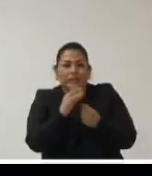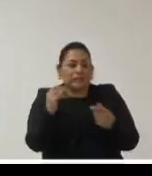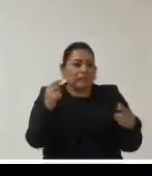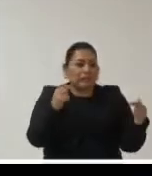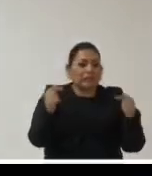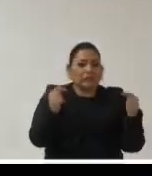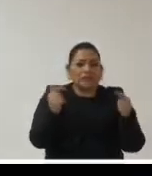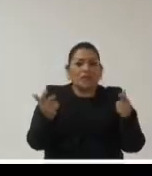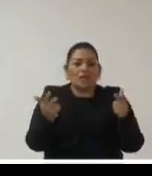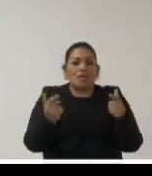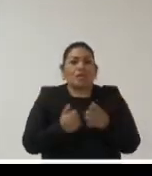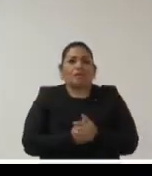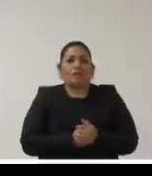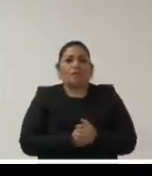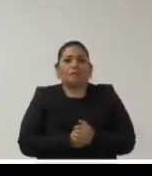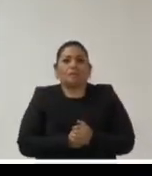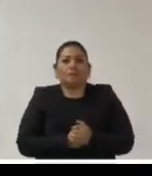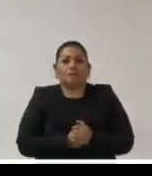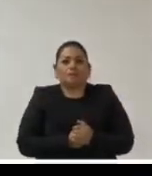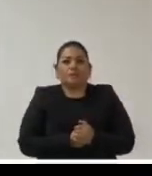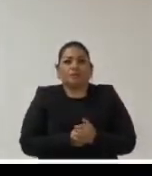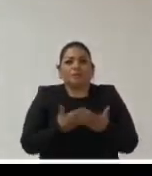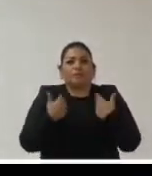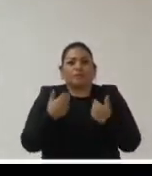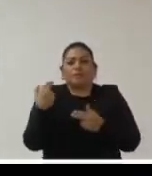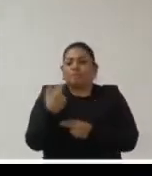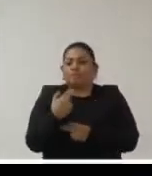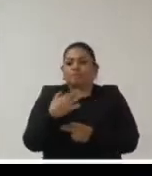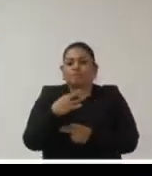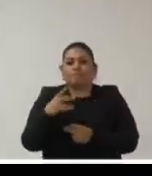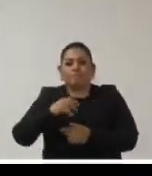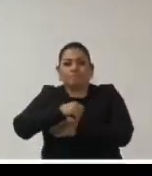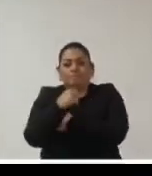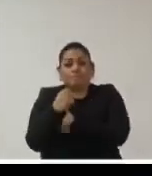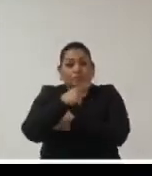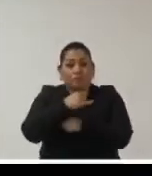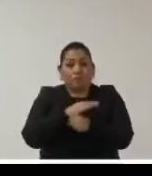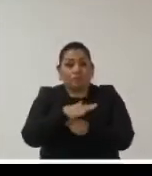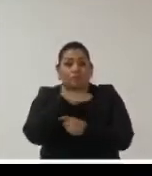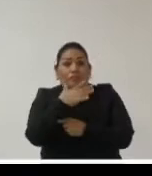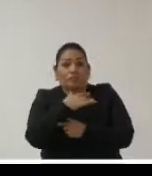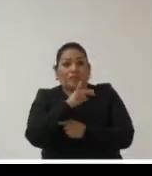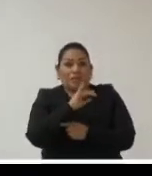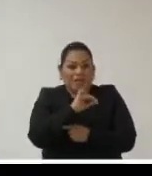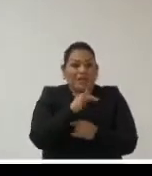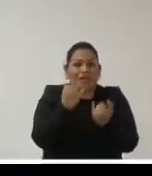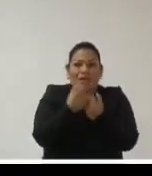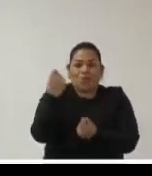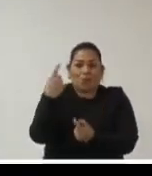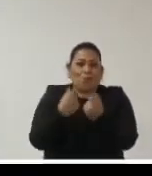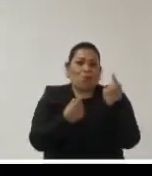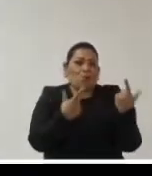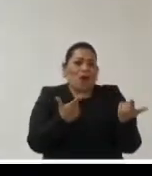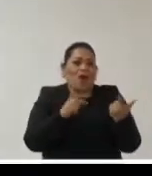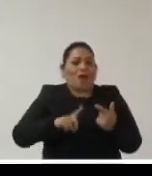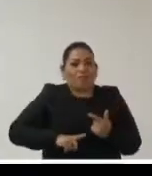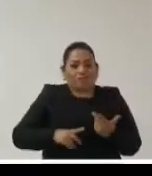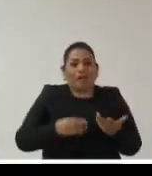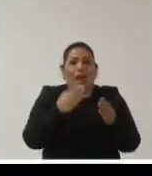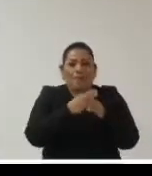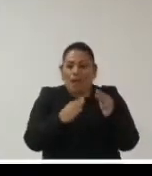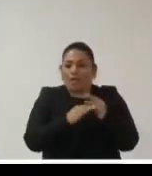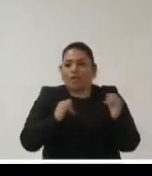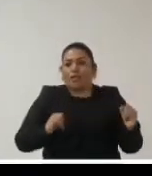frente a una situación donde existe una necesidad de responder rápidamente situaciones de corrupción también entendemos que hay una oportunidad en materia institucional